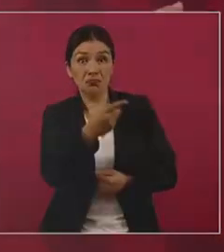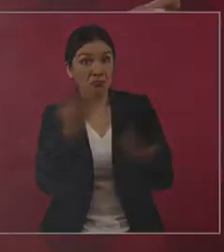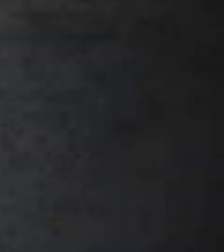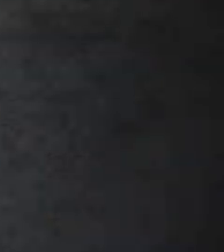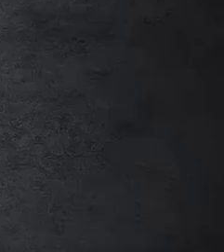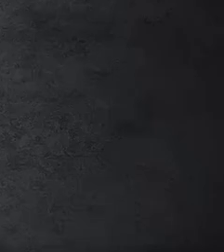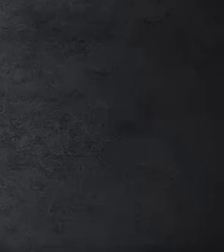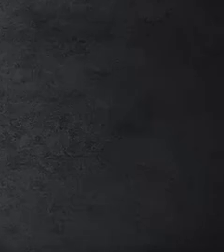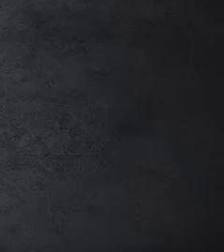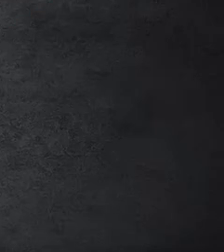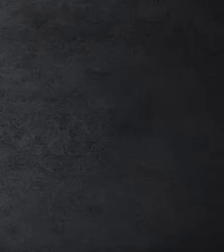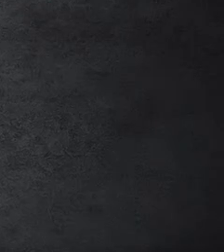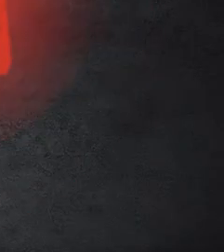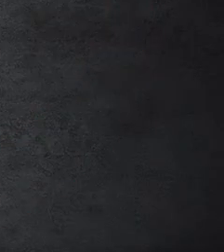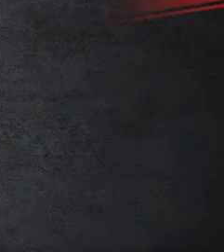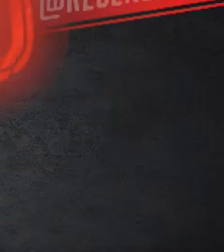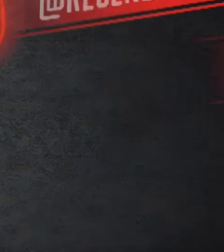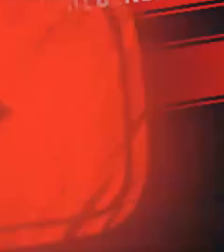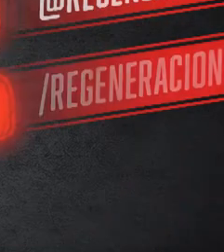acuerdo.